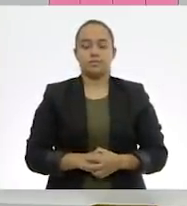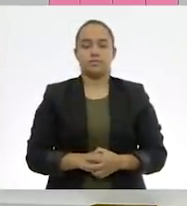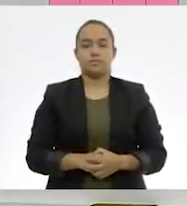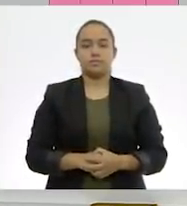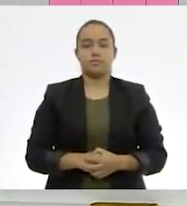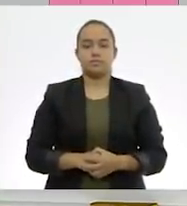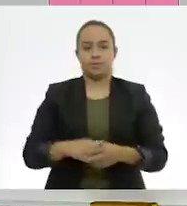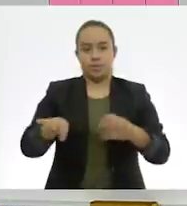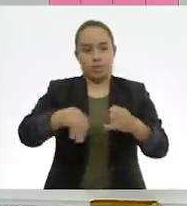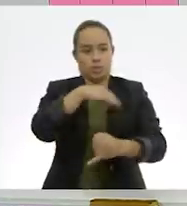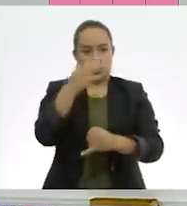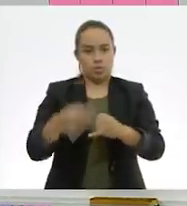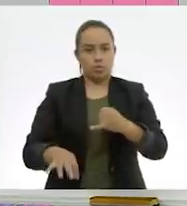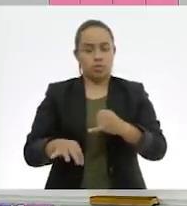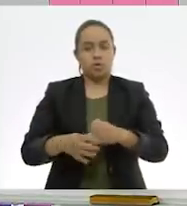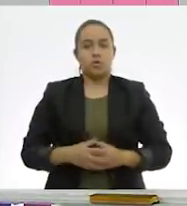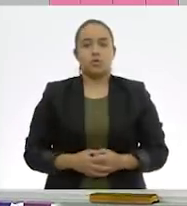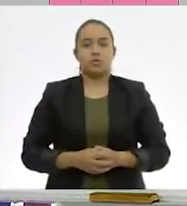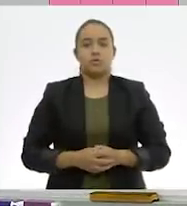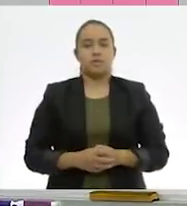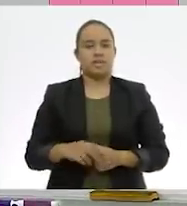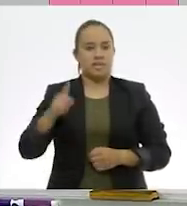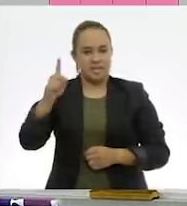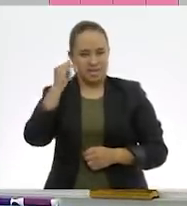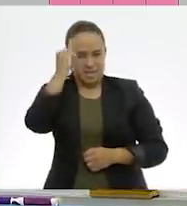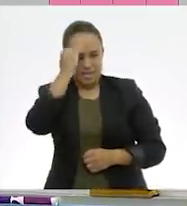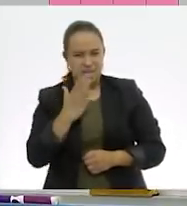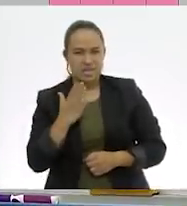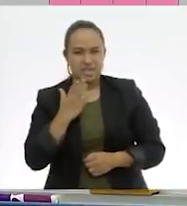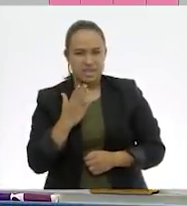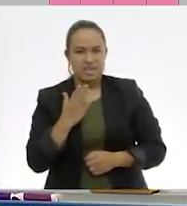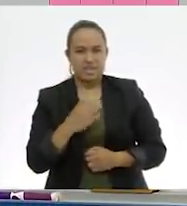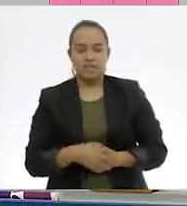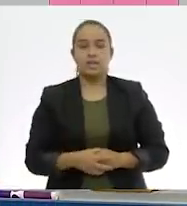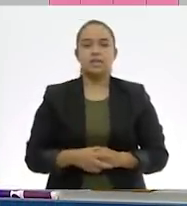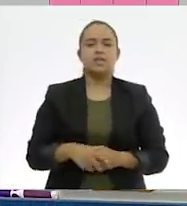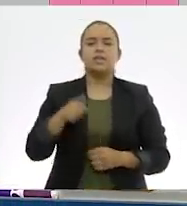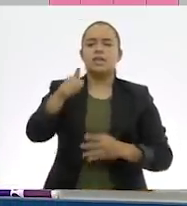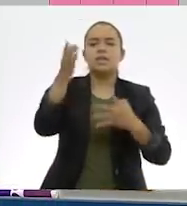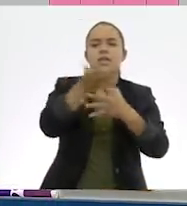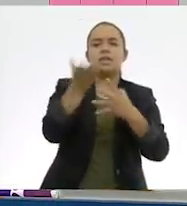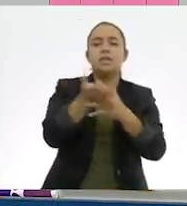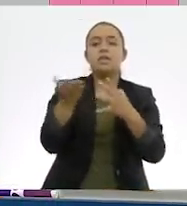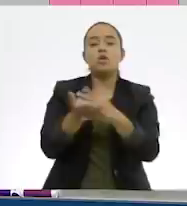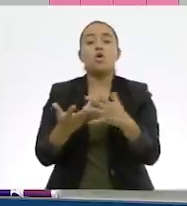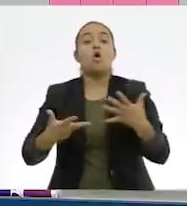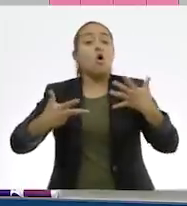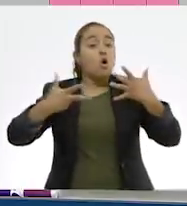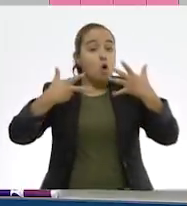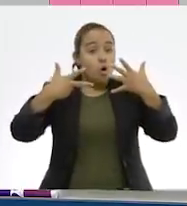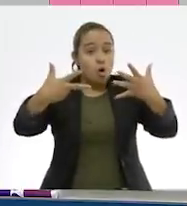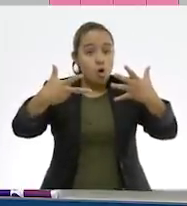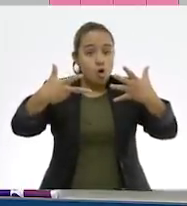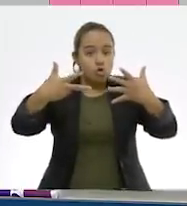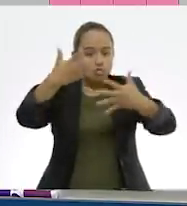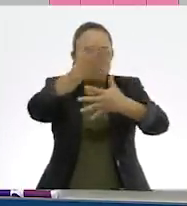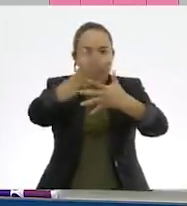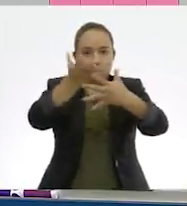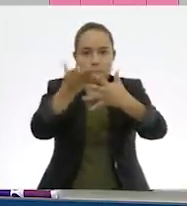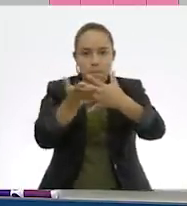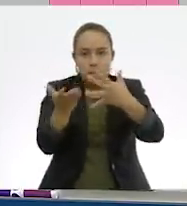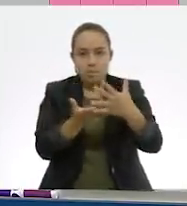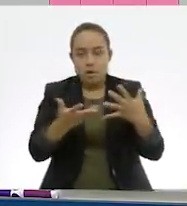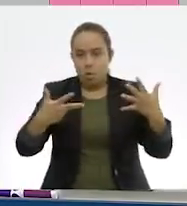Por último, esta imagen está dividida en ocho partes. Así es, sí.